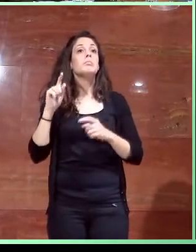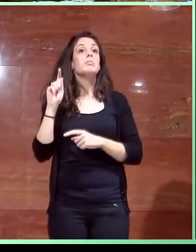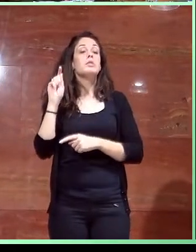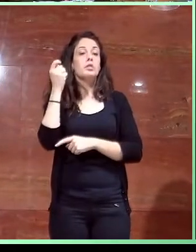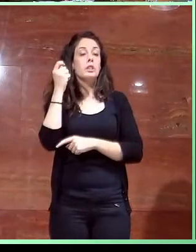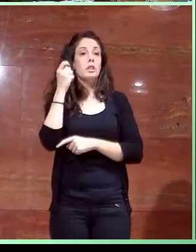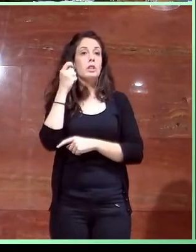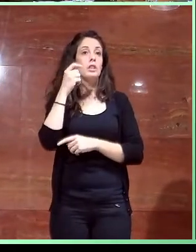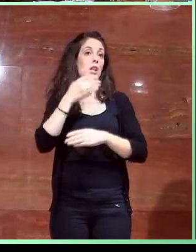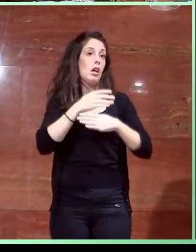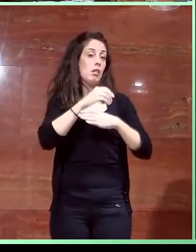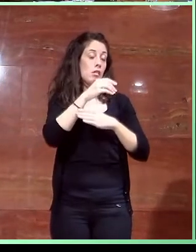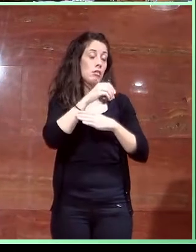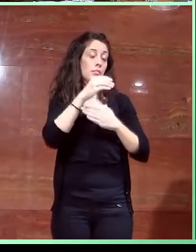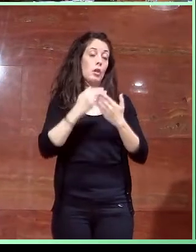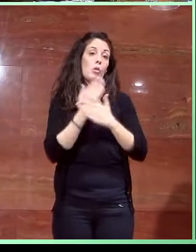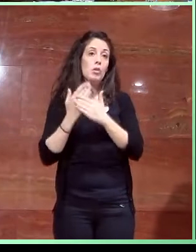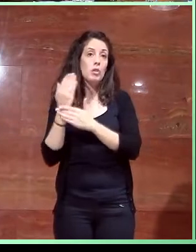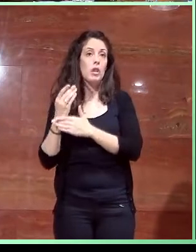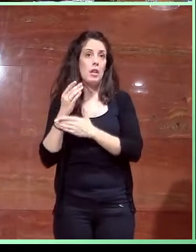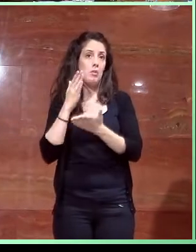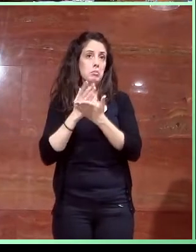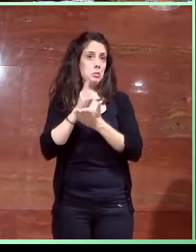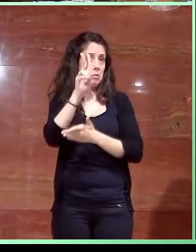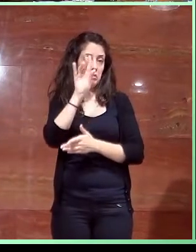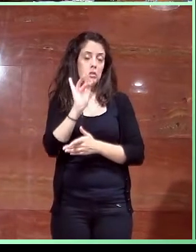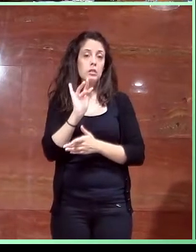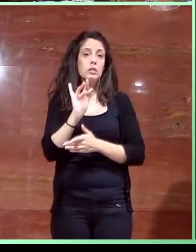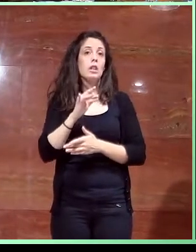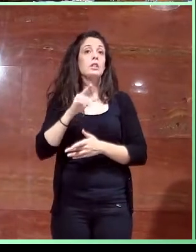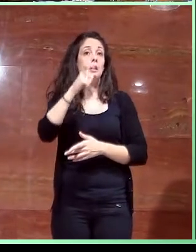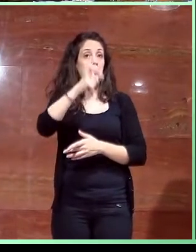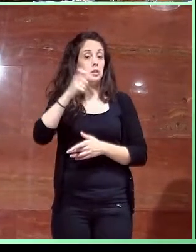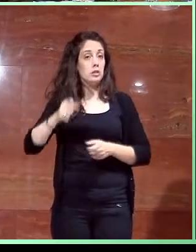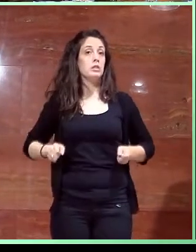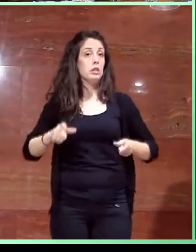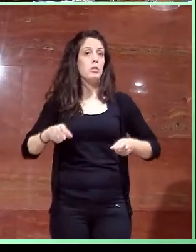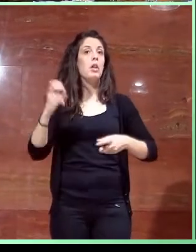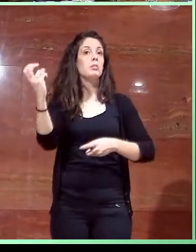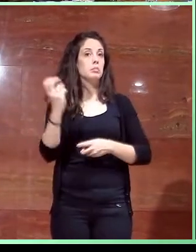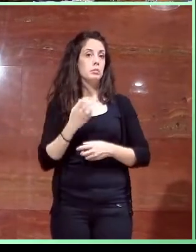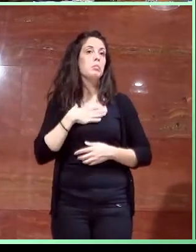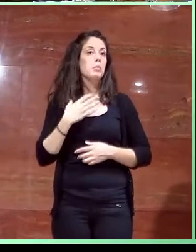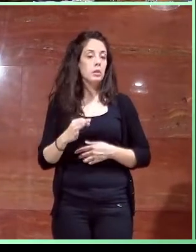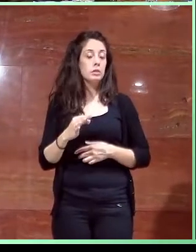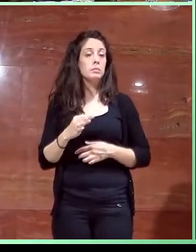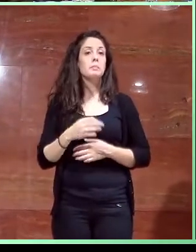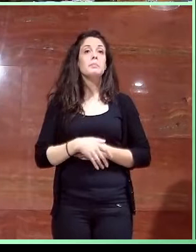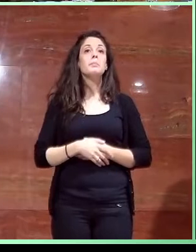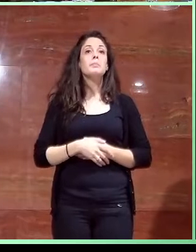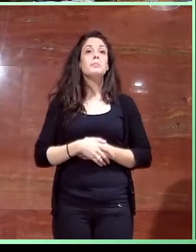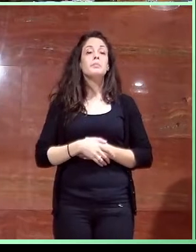la jornada, vamos a ver, curso de dos días y que pudiera asistir personas en silla de ruedas. Es una necesidad.